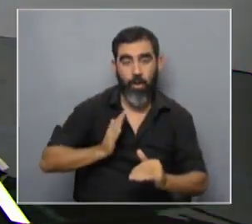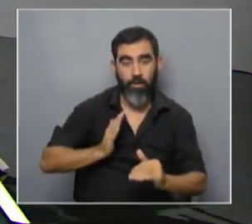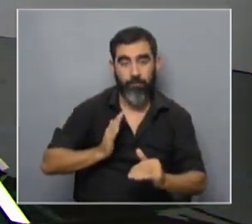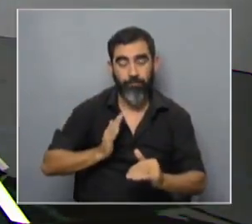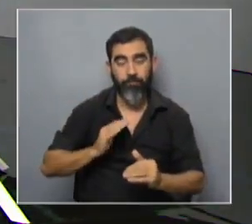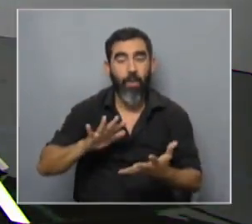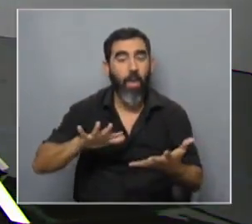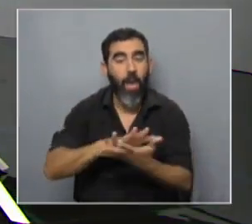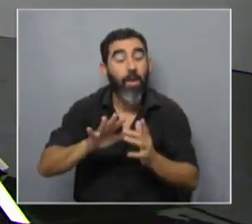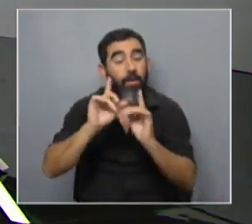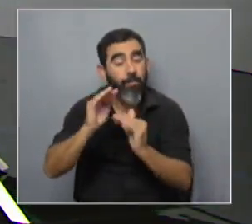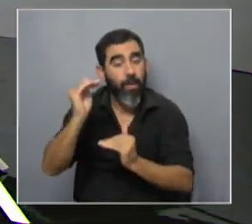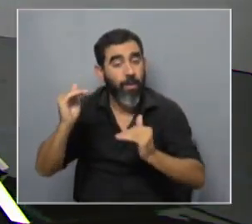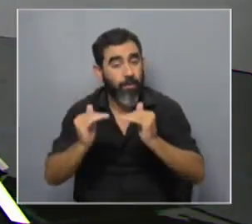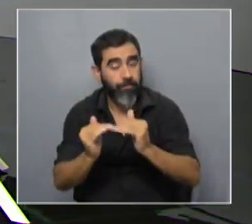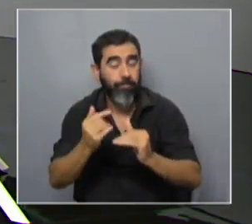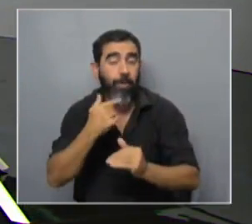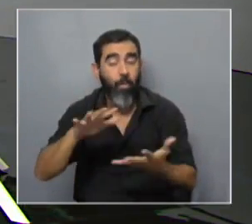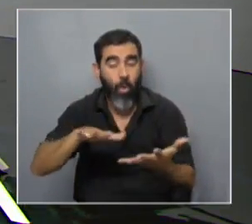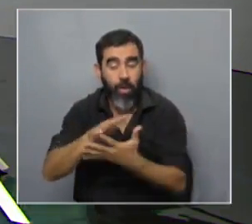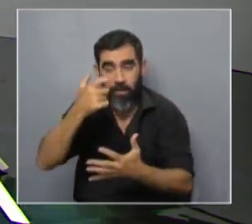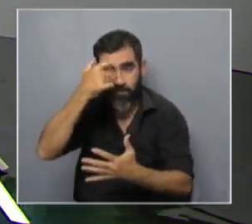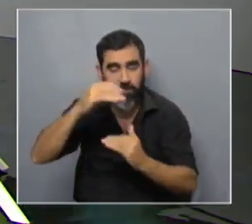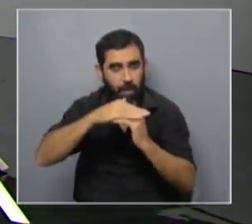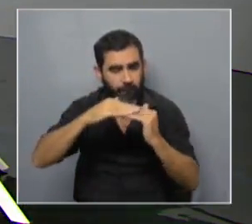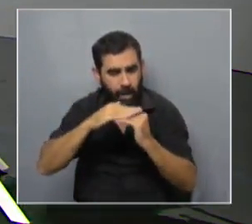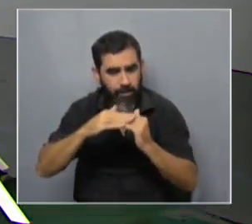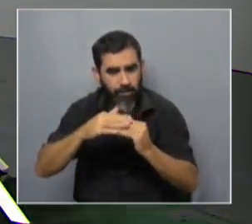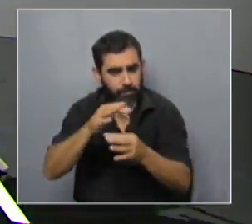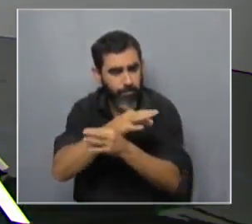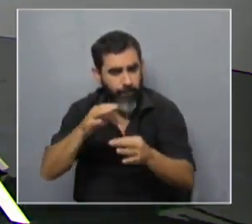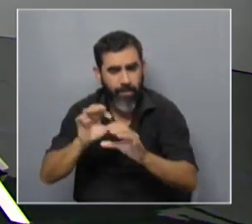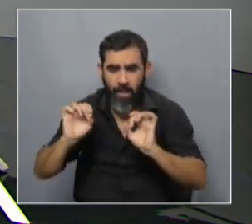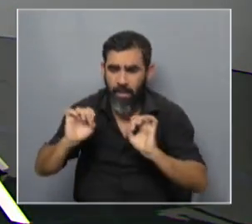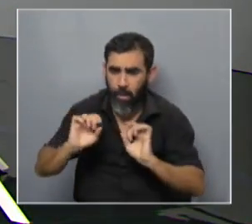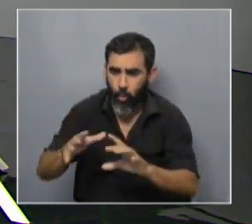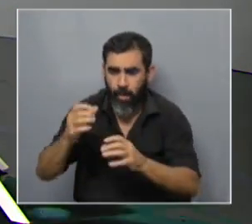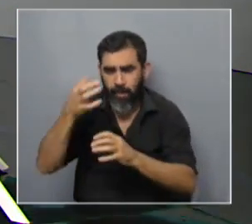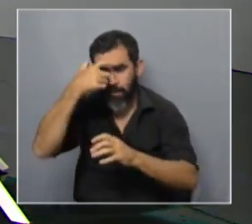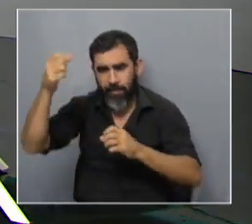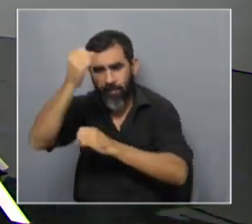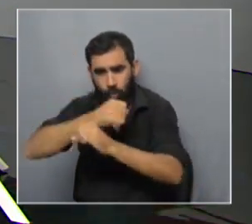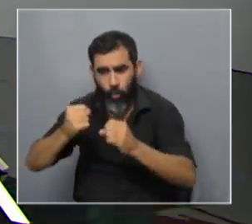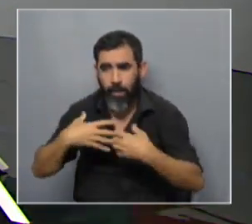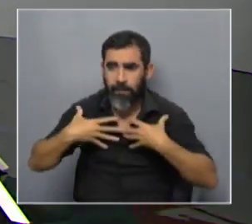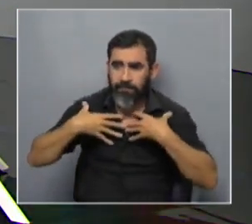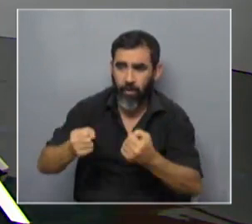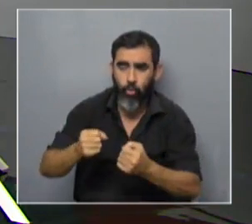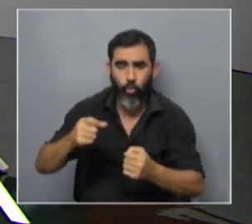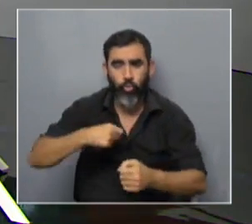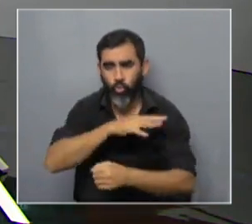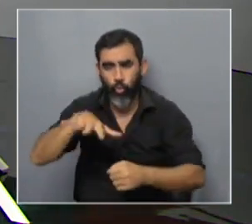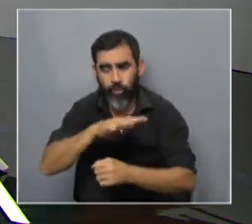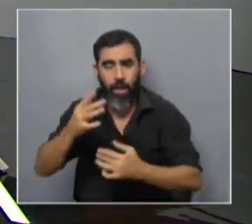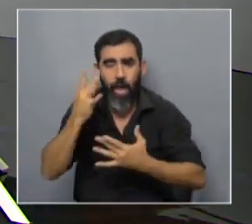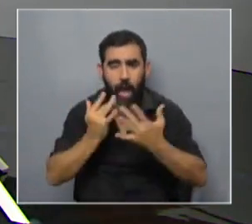cuando habla áreas hago referencia a las ciencias básicas a las exactas naturales tecnológicas salud sociales